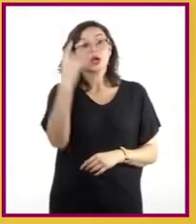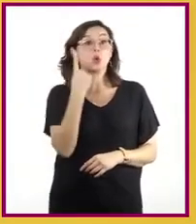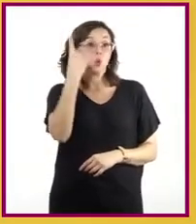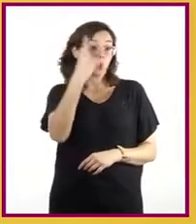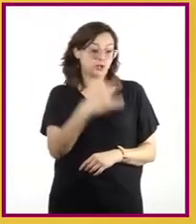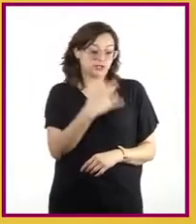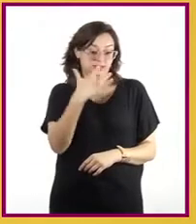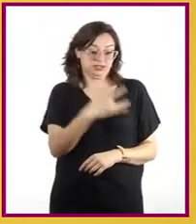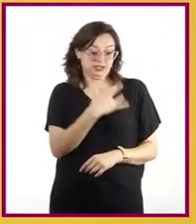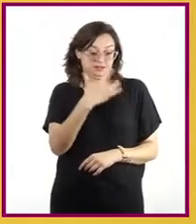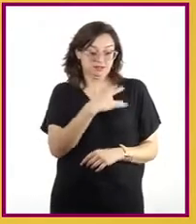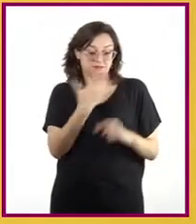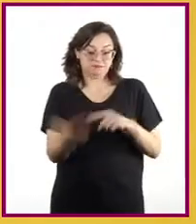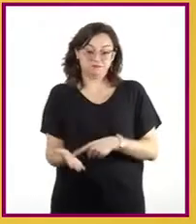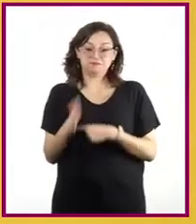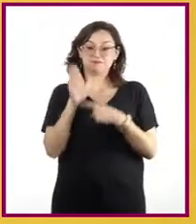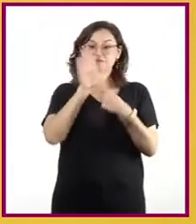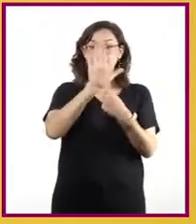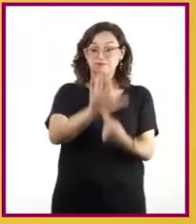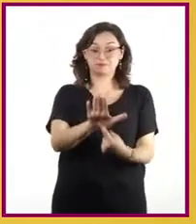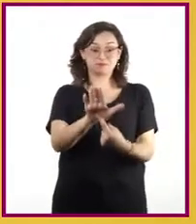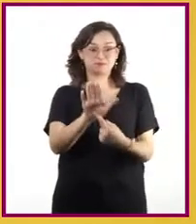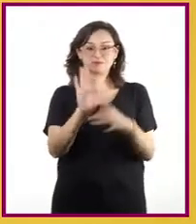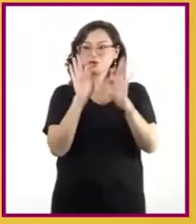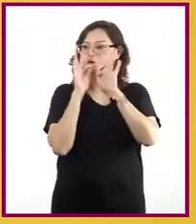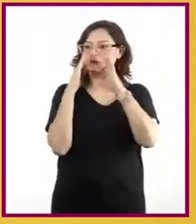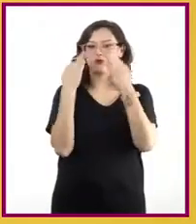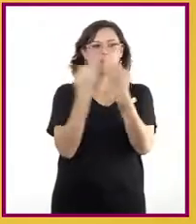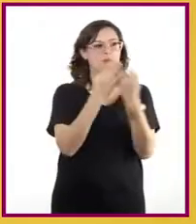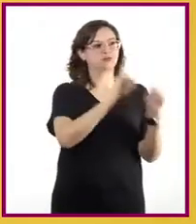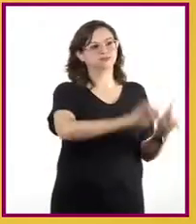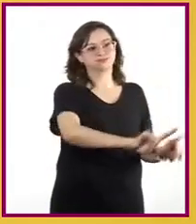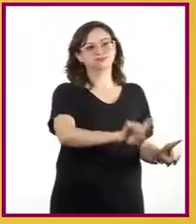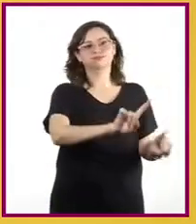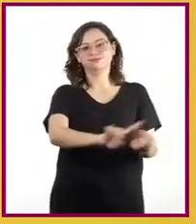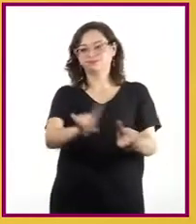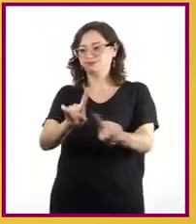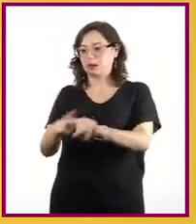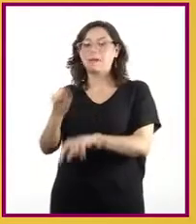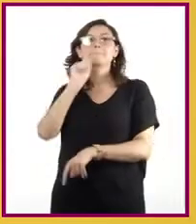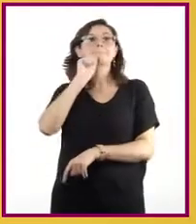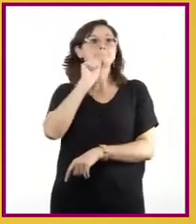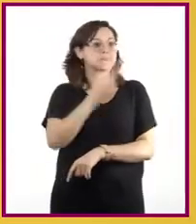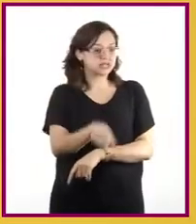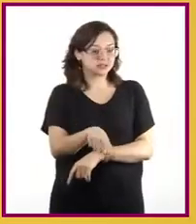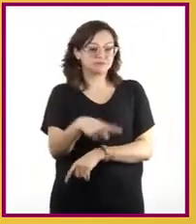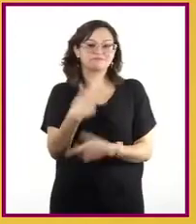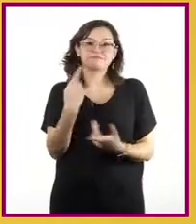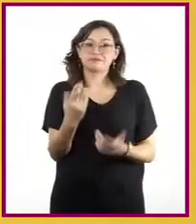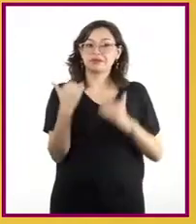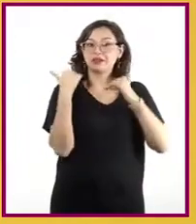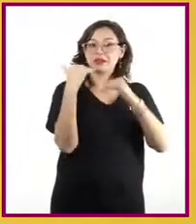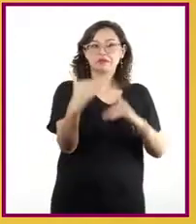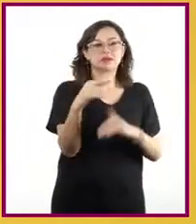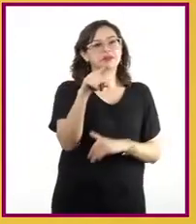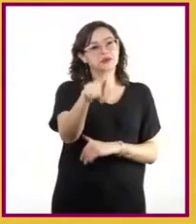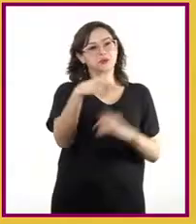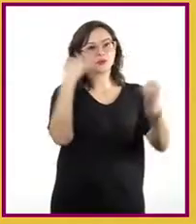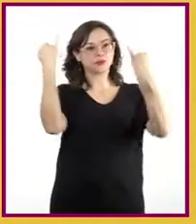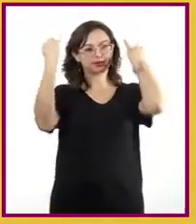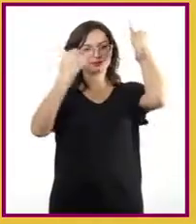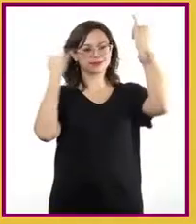emoción puede representarse de muchas formas artísticas, así que su límite será su propia imaginación.